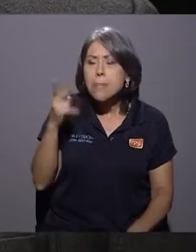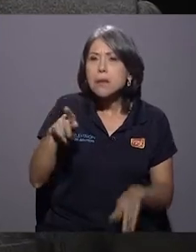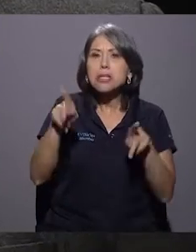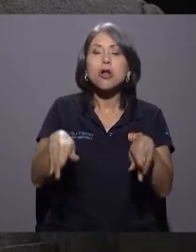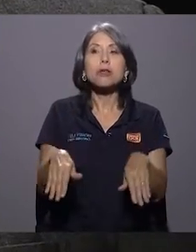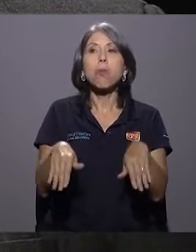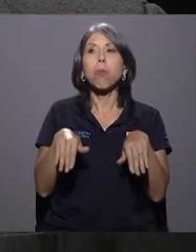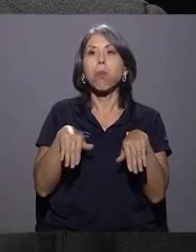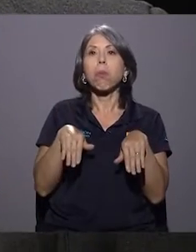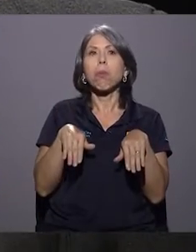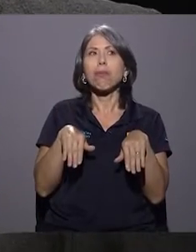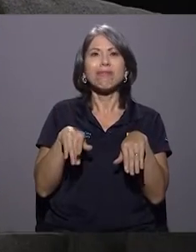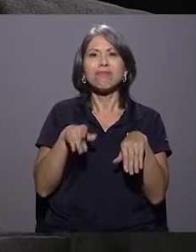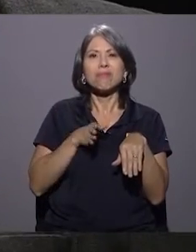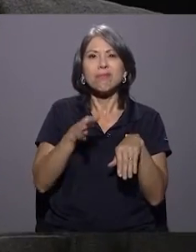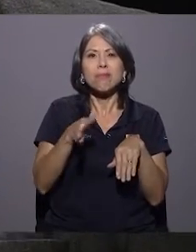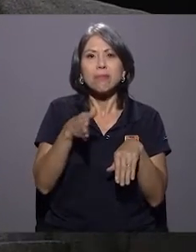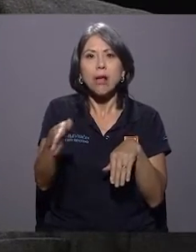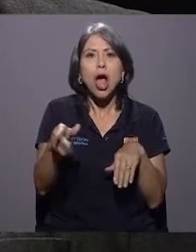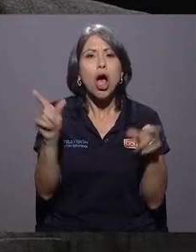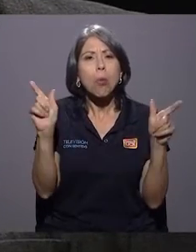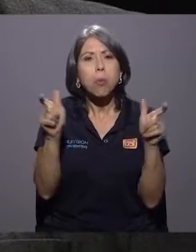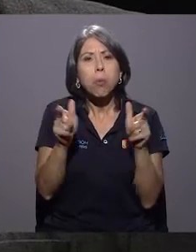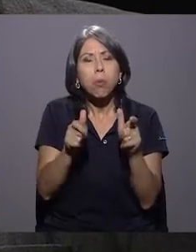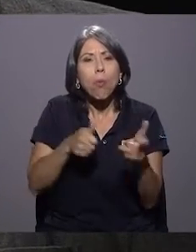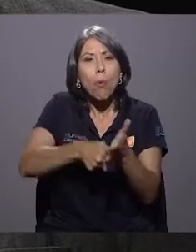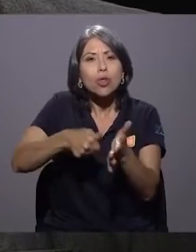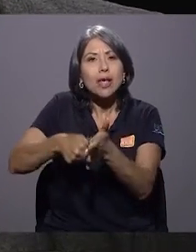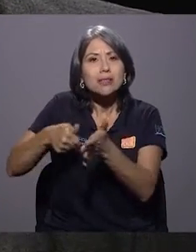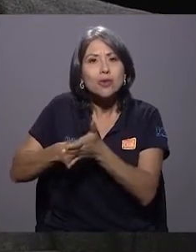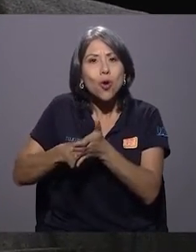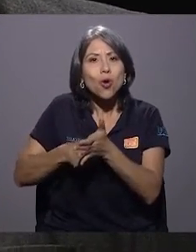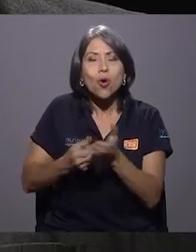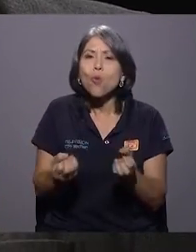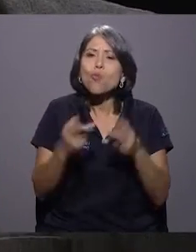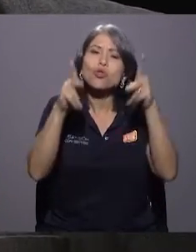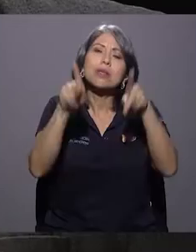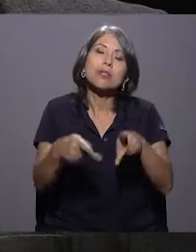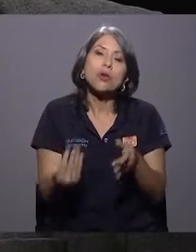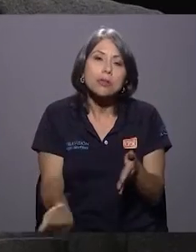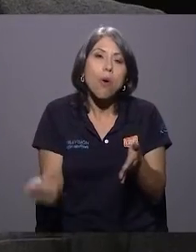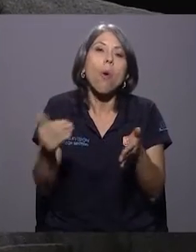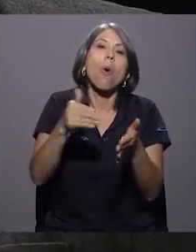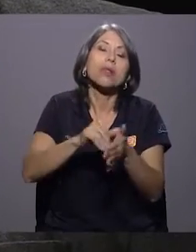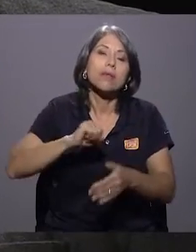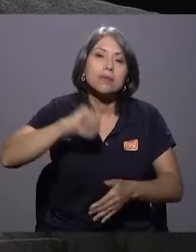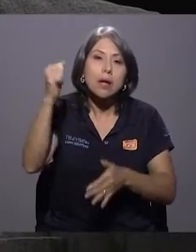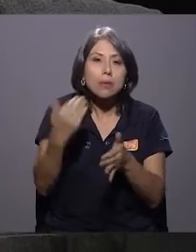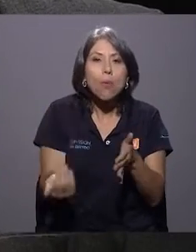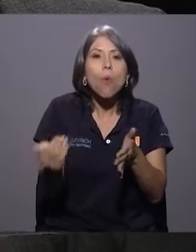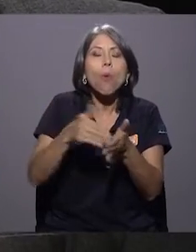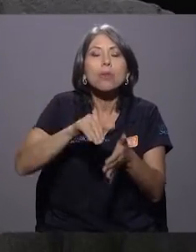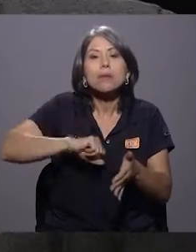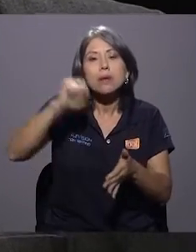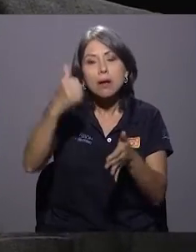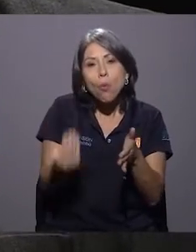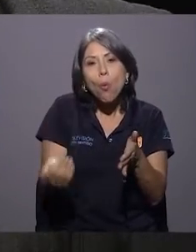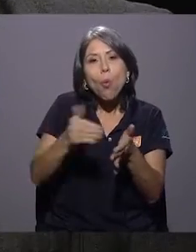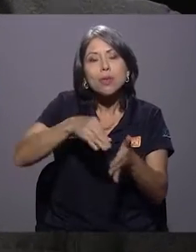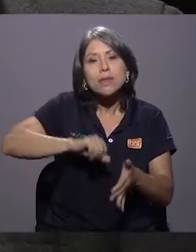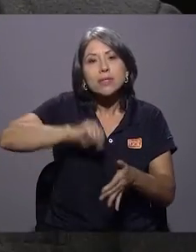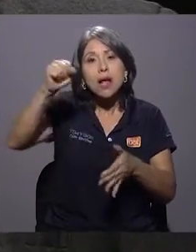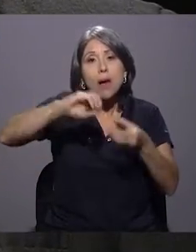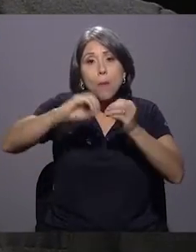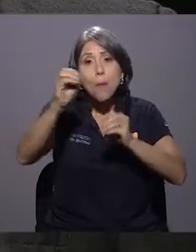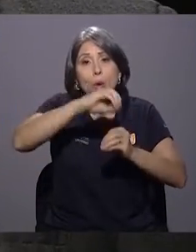permite que muchas veces gentes puedan estarse reeligiendo con muy pocos porcentajes de votos,